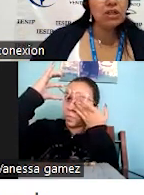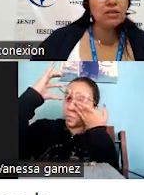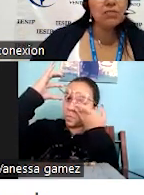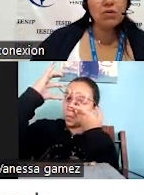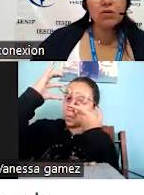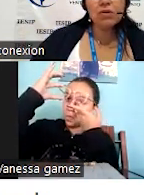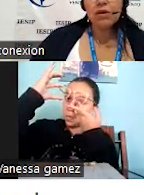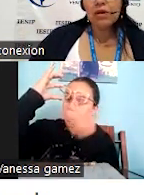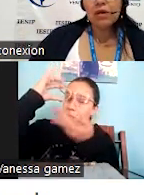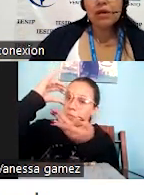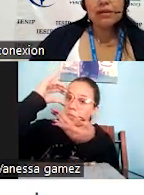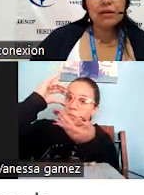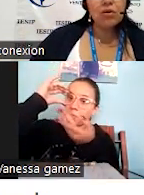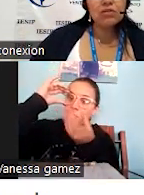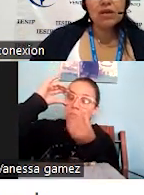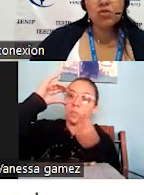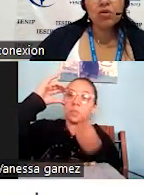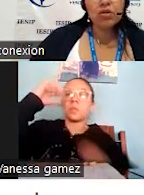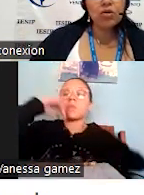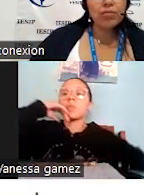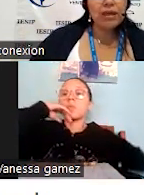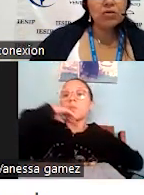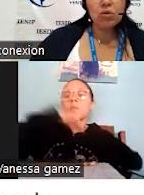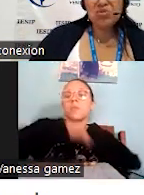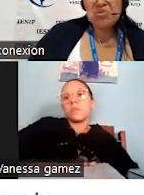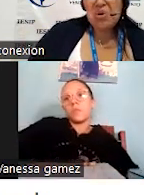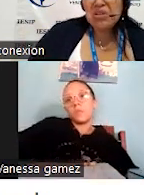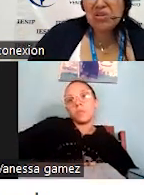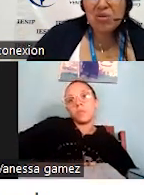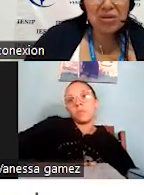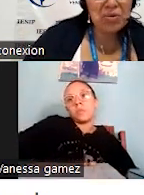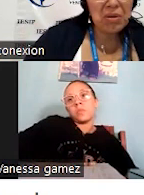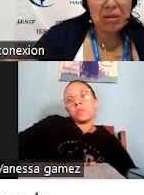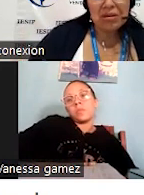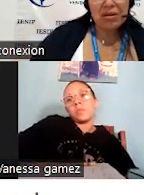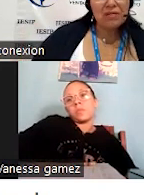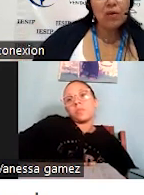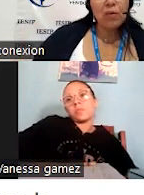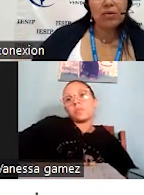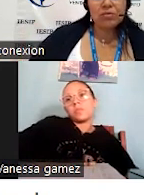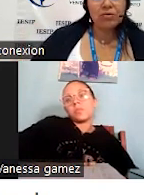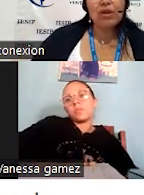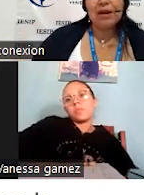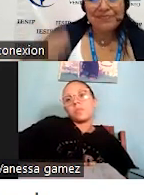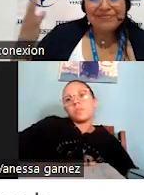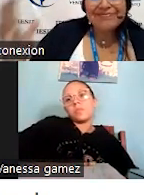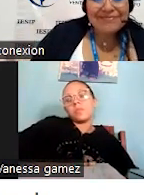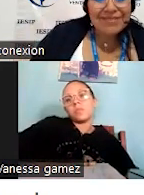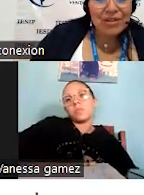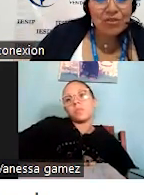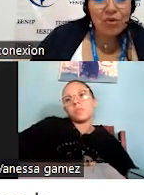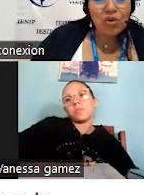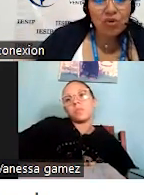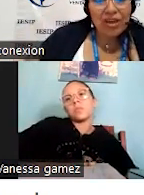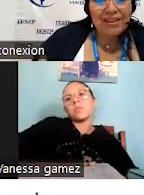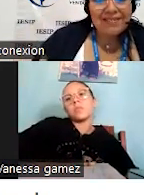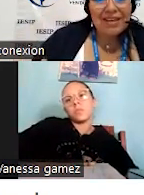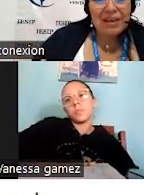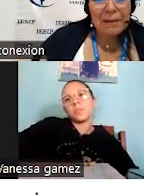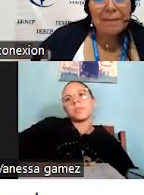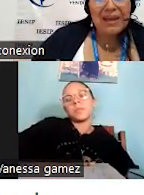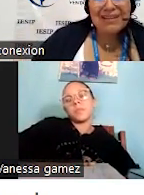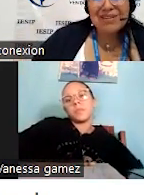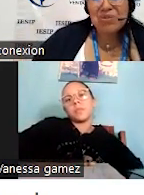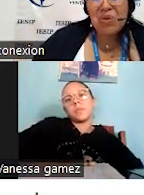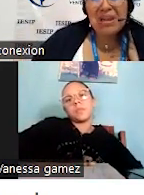cochinísimo, tal cosa. No lo recomiendo. No, ni loca me voy a meter en ese hueco. O sea, son cosas